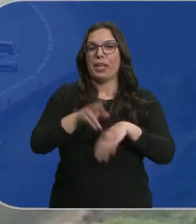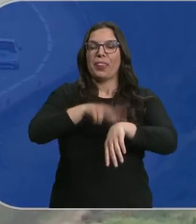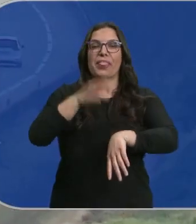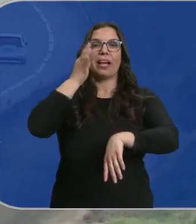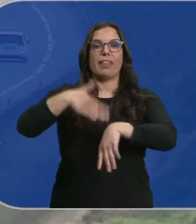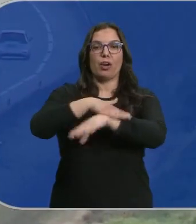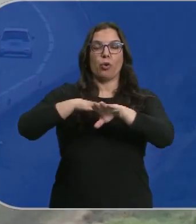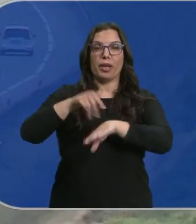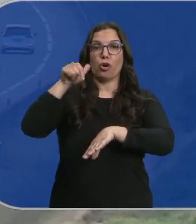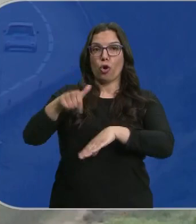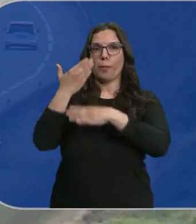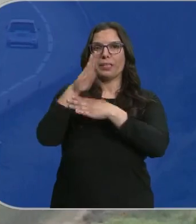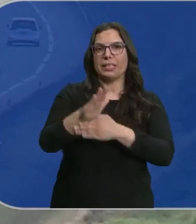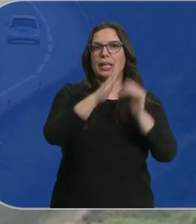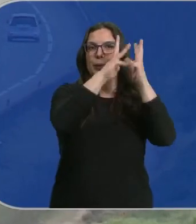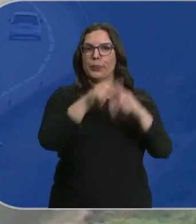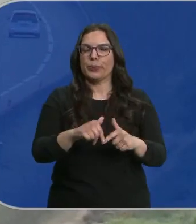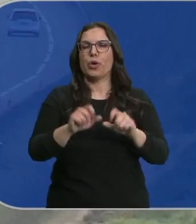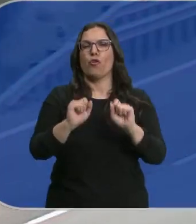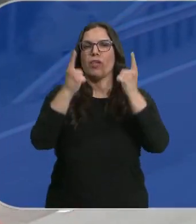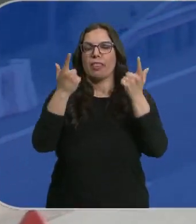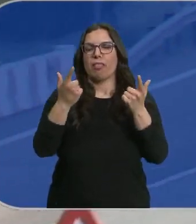del gobierno ha presentado hoy el balance oficial en Soria.